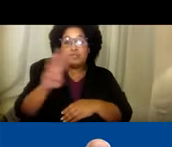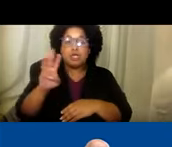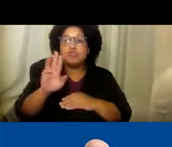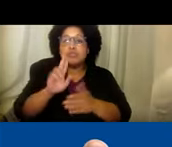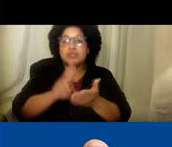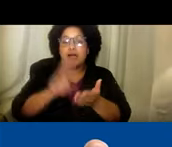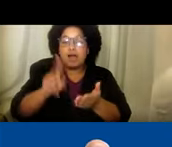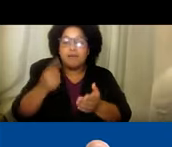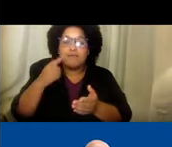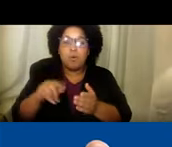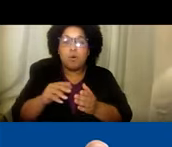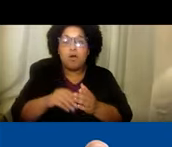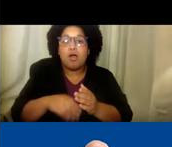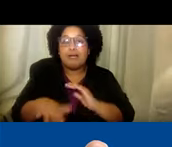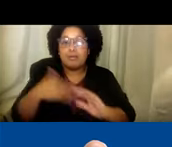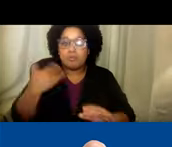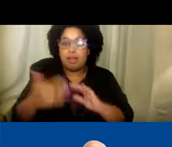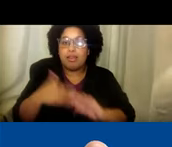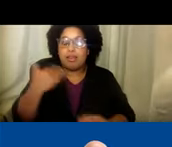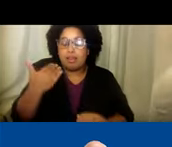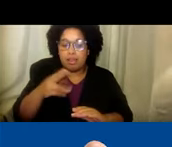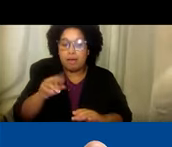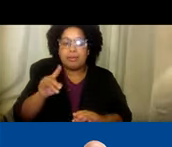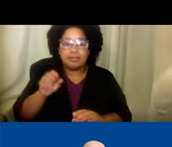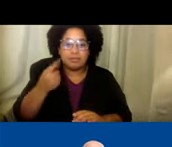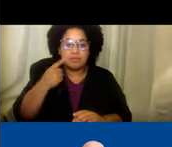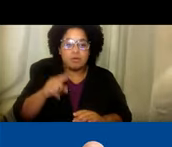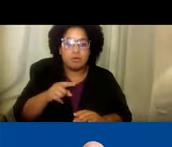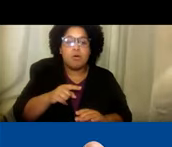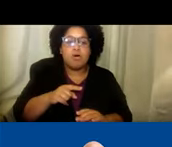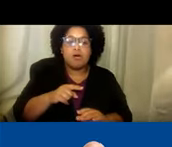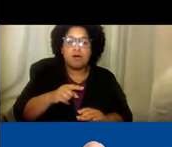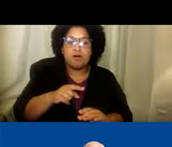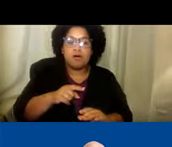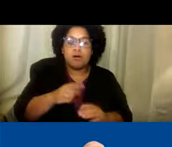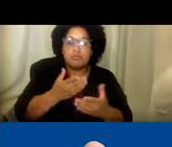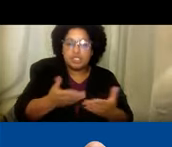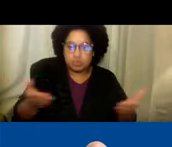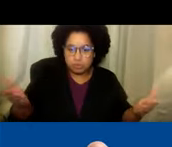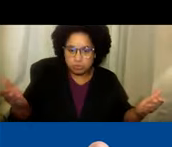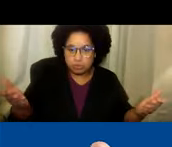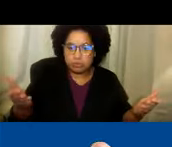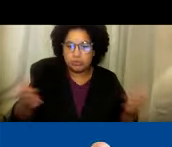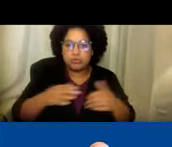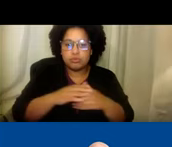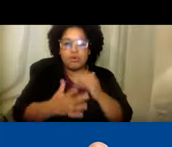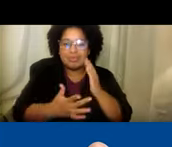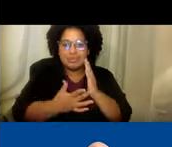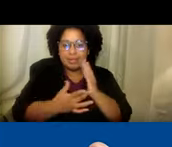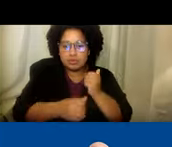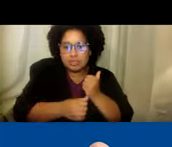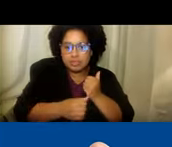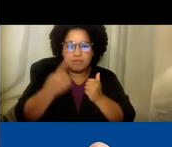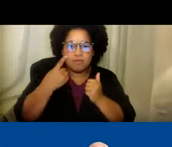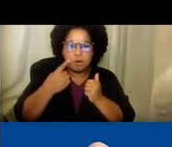En el sitio web. También pueden inscribirse. Para recibir. Actualizaciones. De presentaciones futuras. Materiales. A pedir. A pedir. Asistencia técnica.